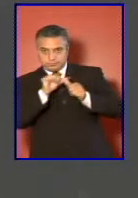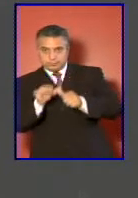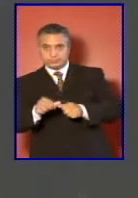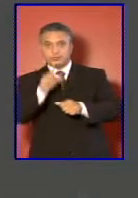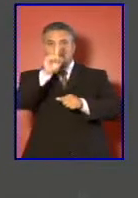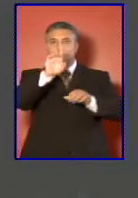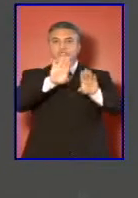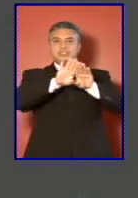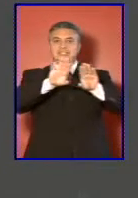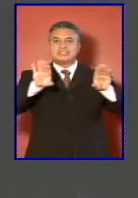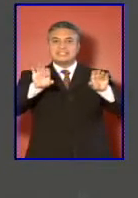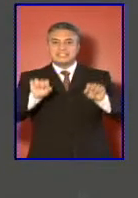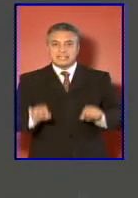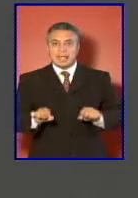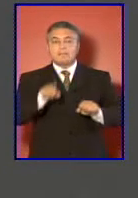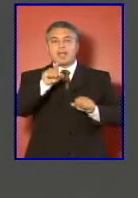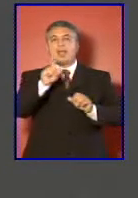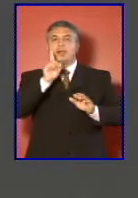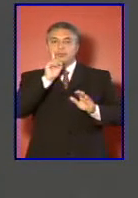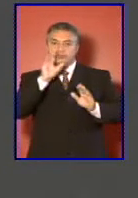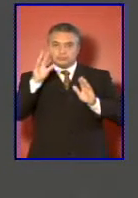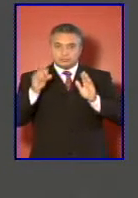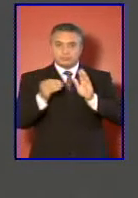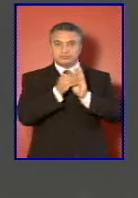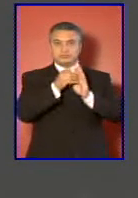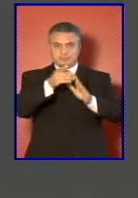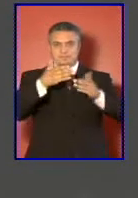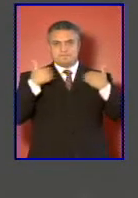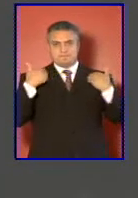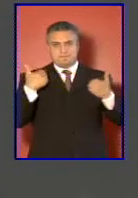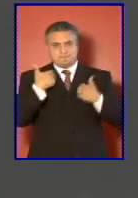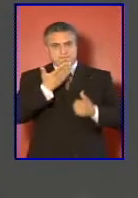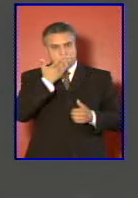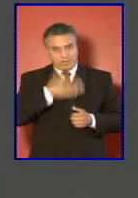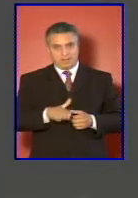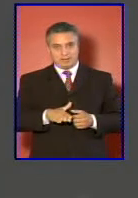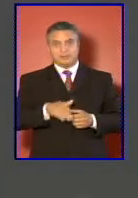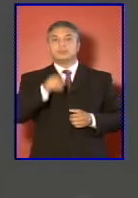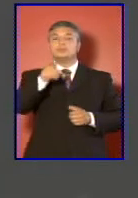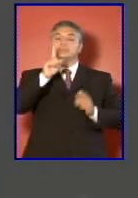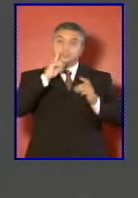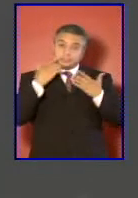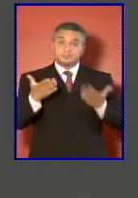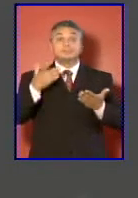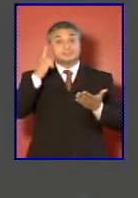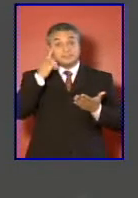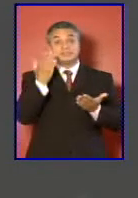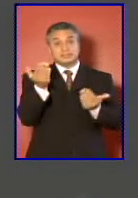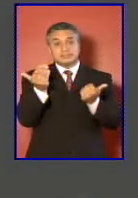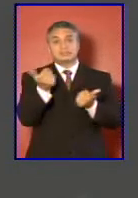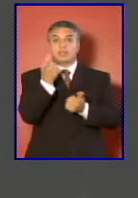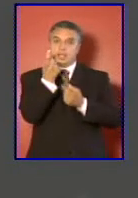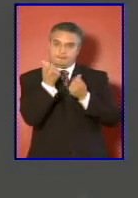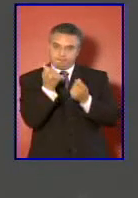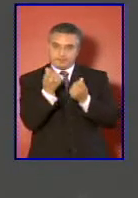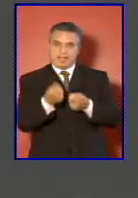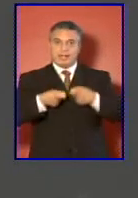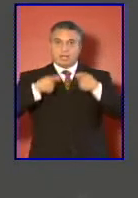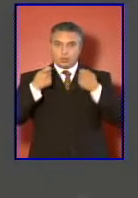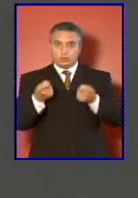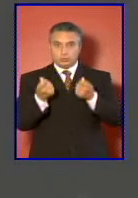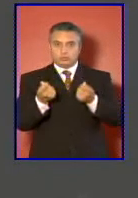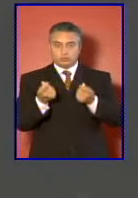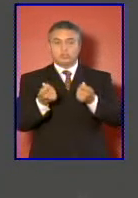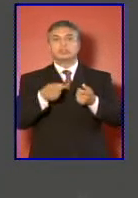sistema de reserva estrenado, lo cual supone recursos para hacer de